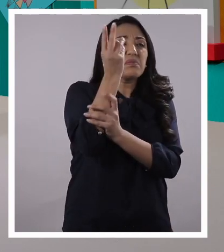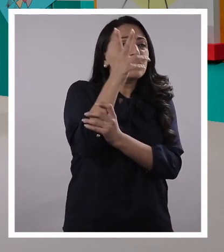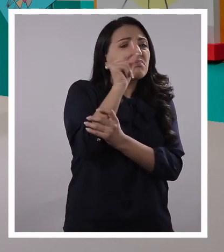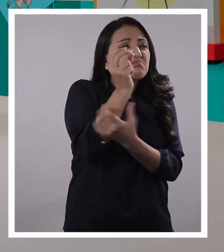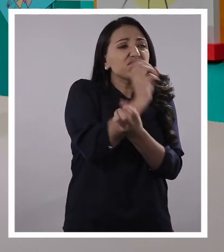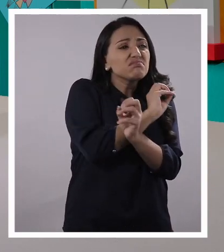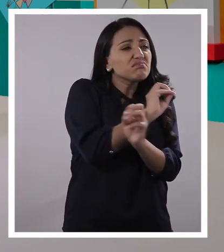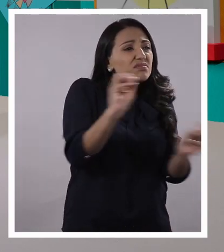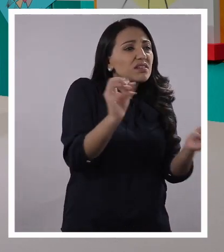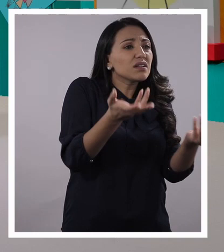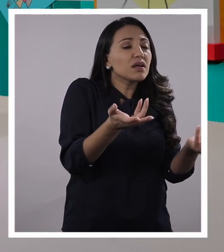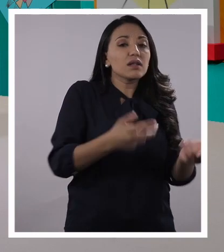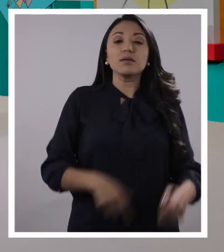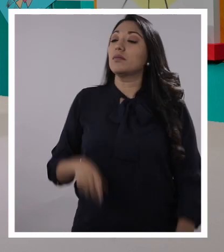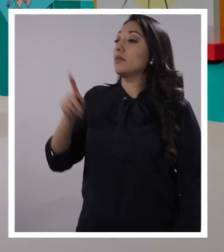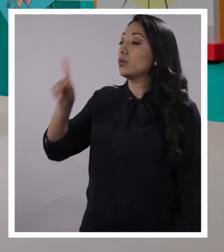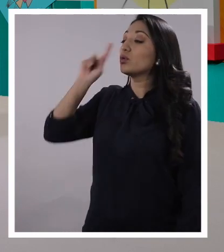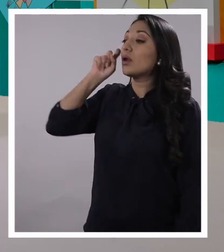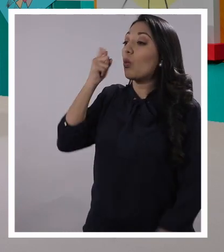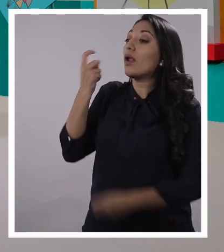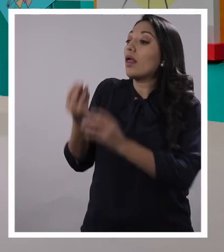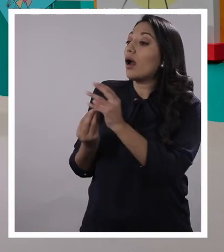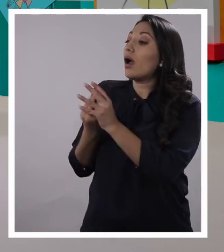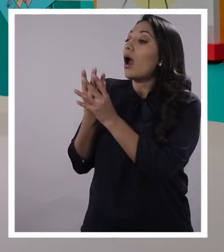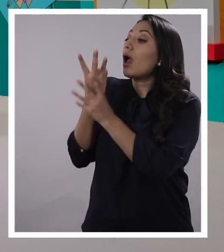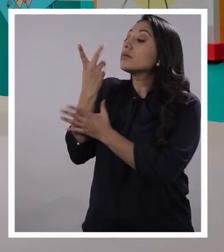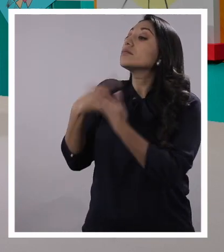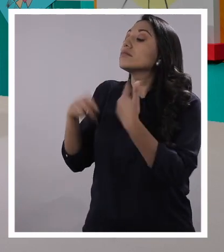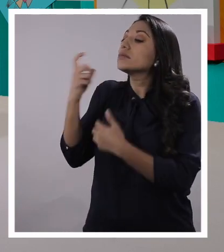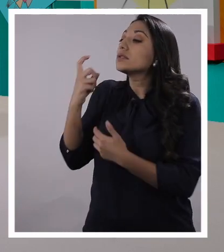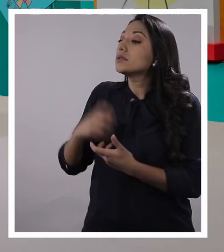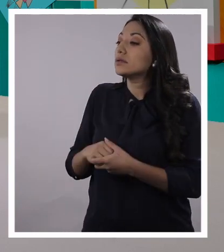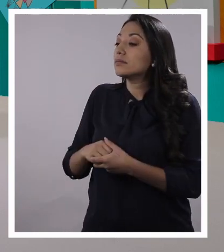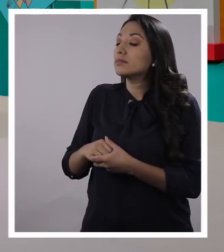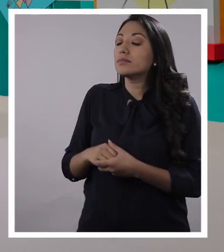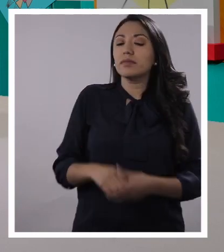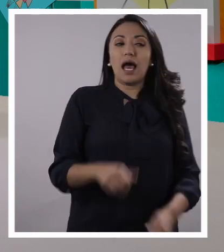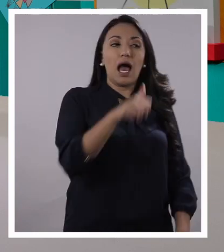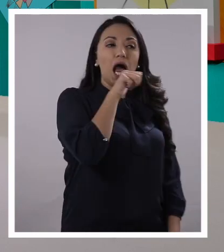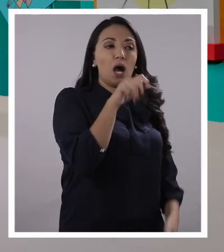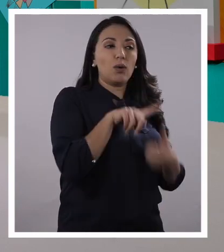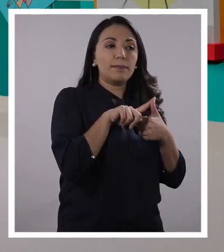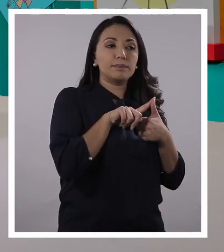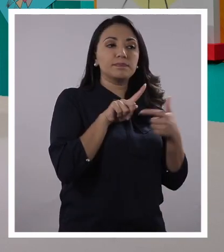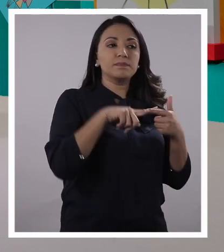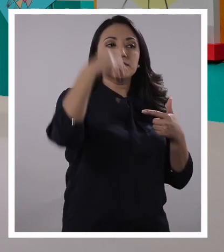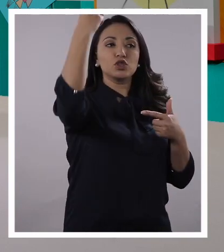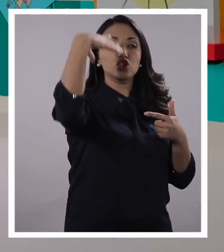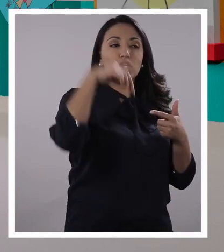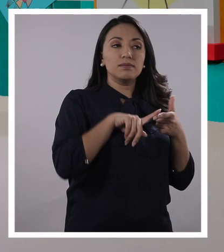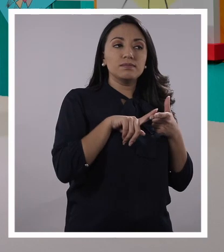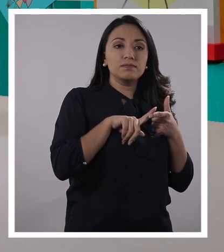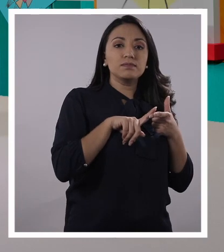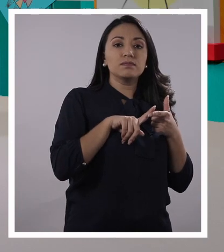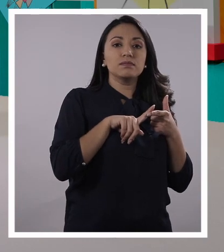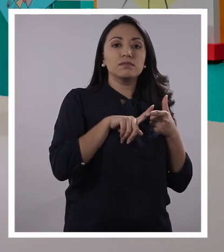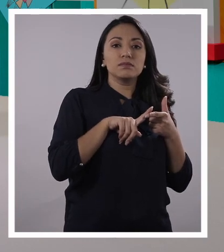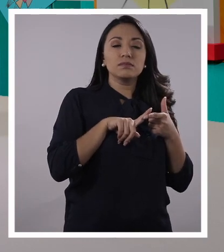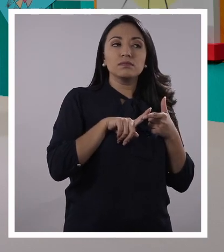crece. ¿Qué necesitaba la planta para crecer? Agua. ¿Ya? Sol. ¿Le pusiste al sol?